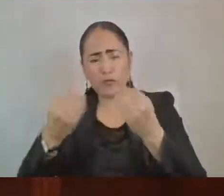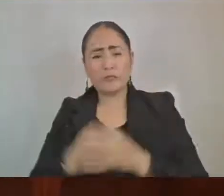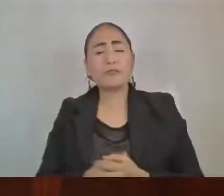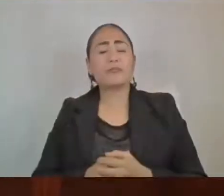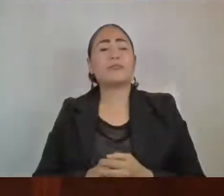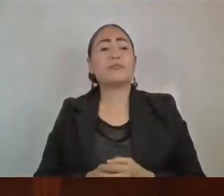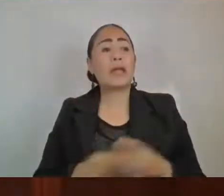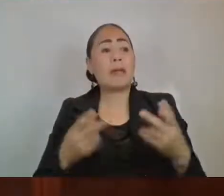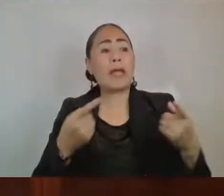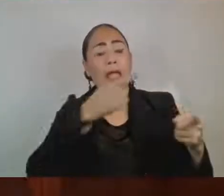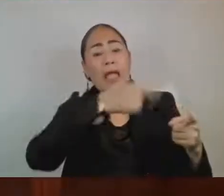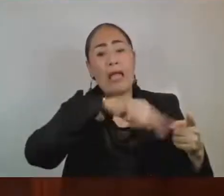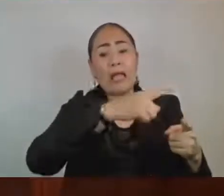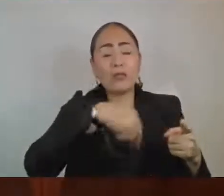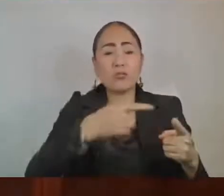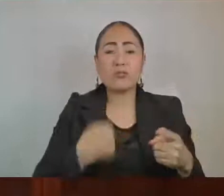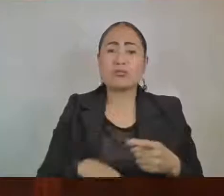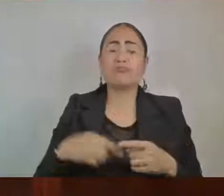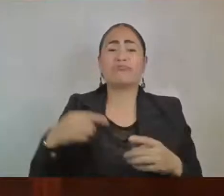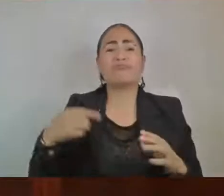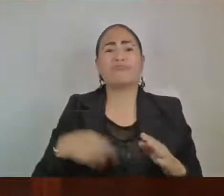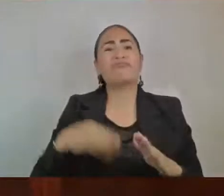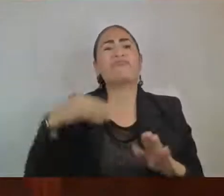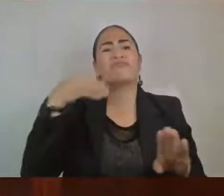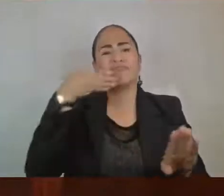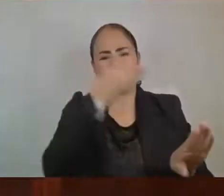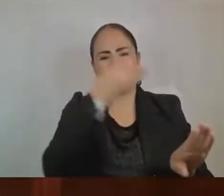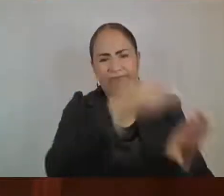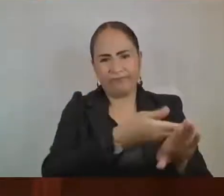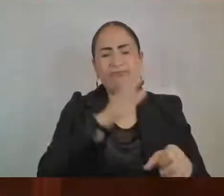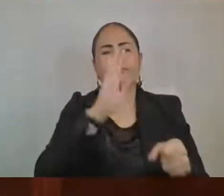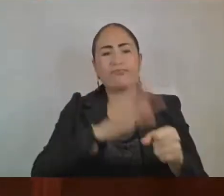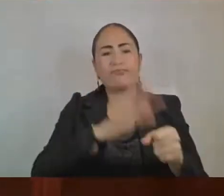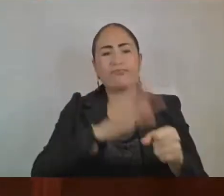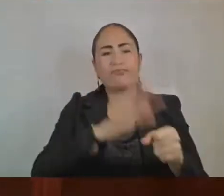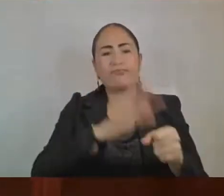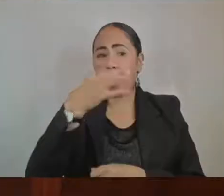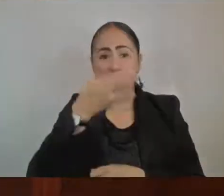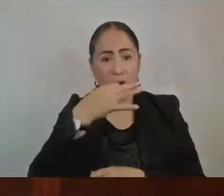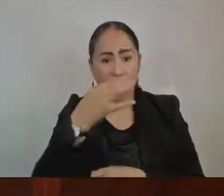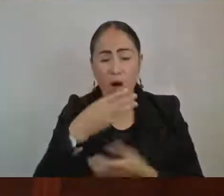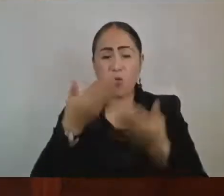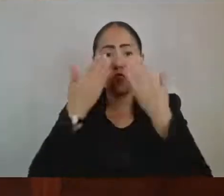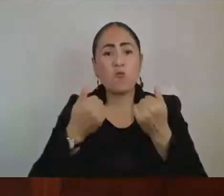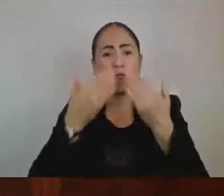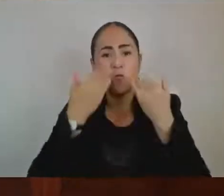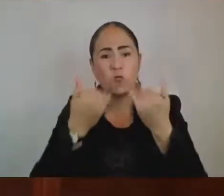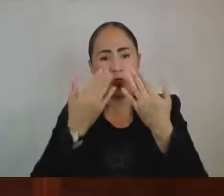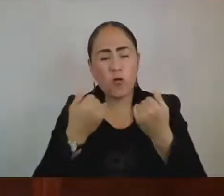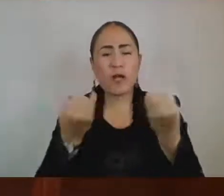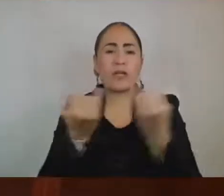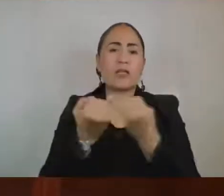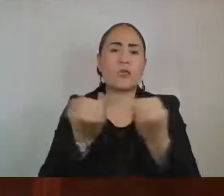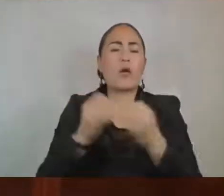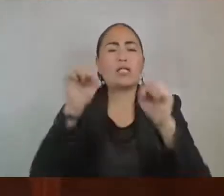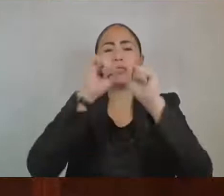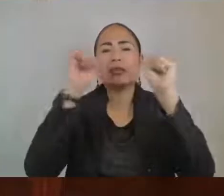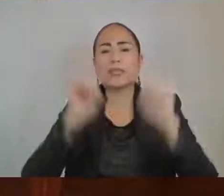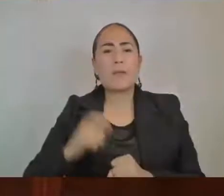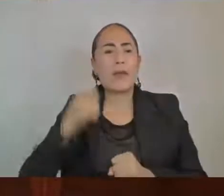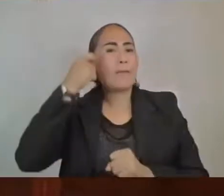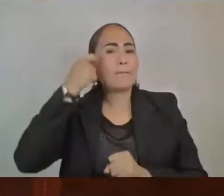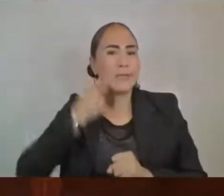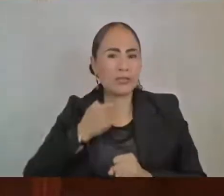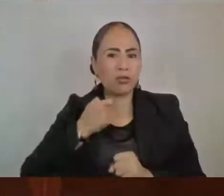la falta de medicinas, de atención adecuada y el gradual desmantelamiento del sistema de pensiones en el Instituto, lo que ha